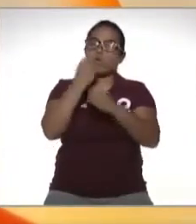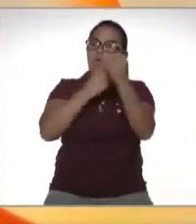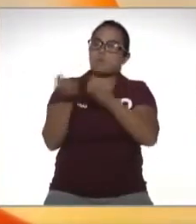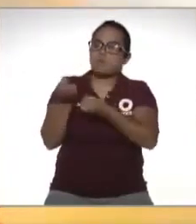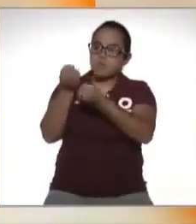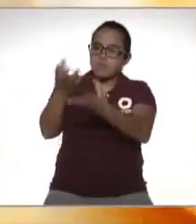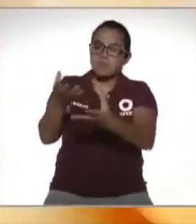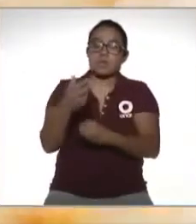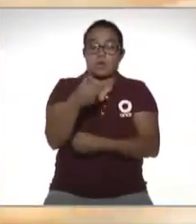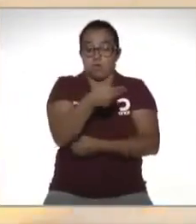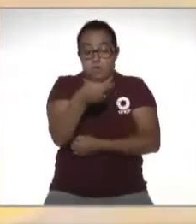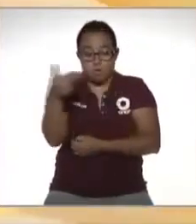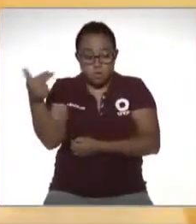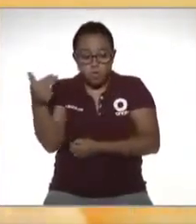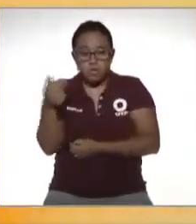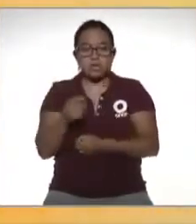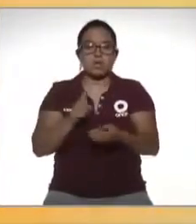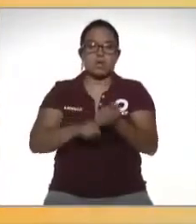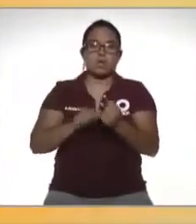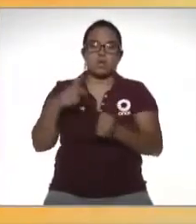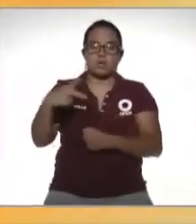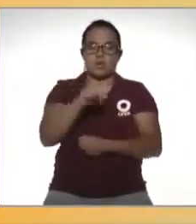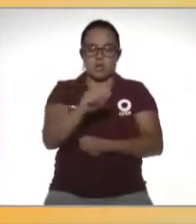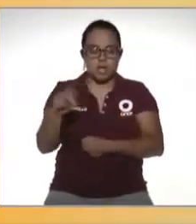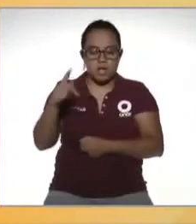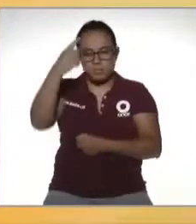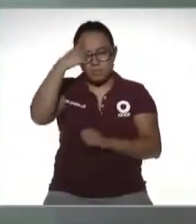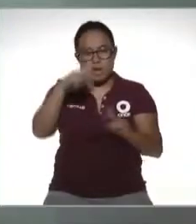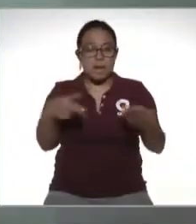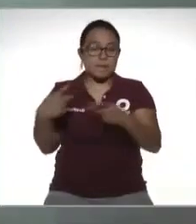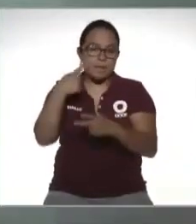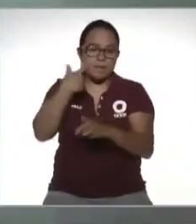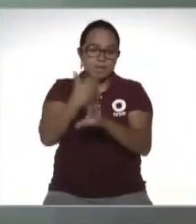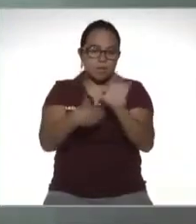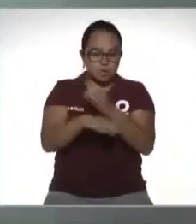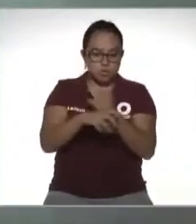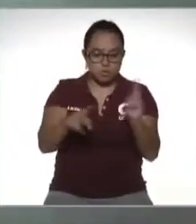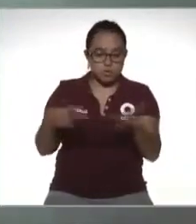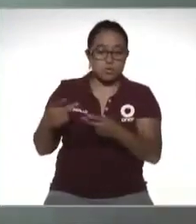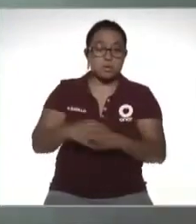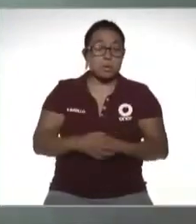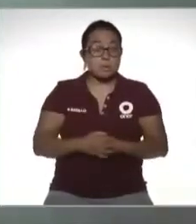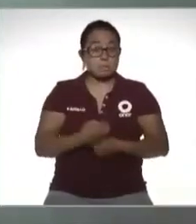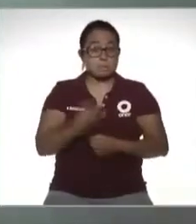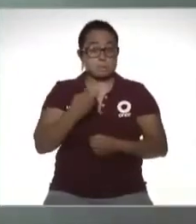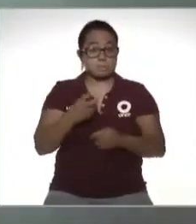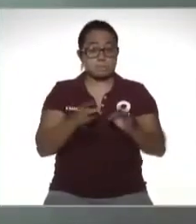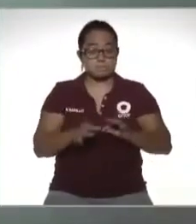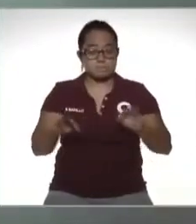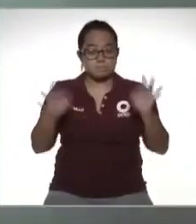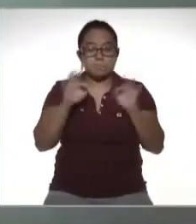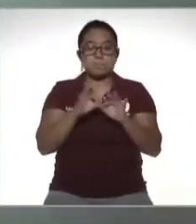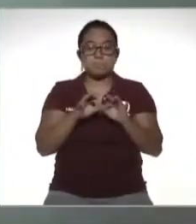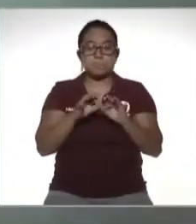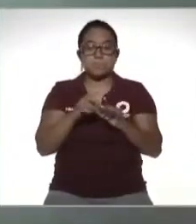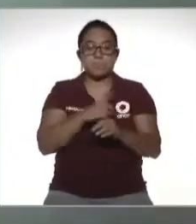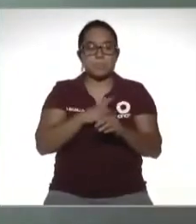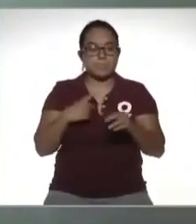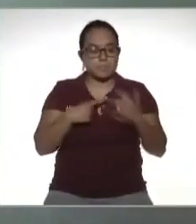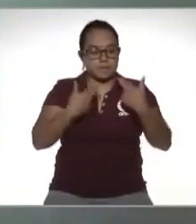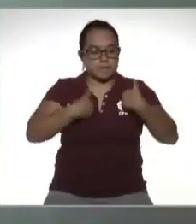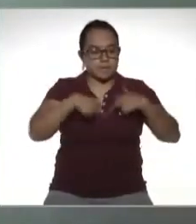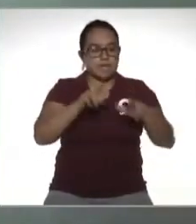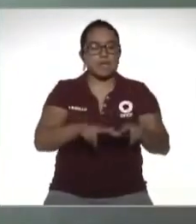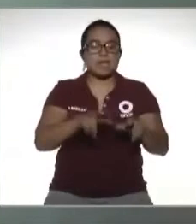hospedaje o plataformas para vender artículos es importante que designe un representante